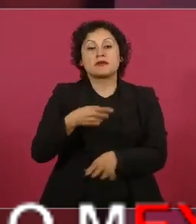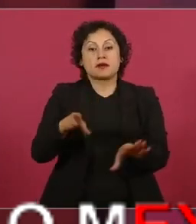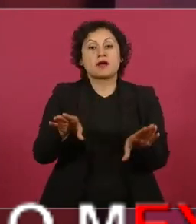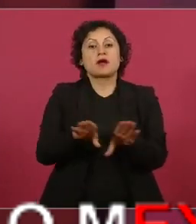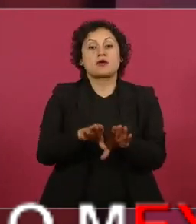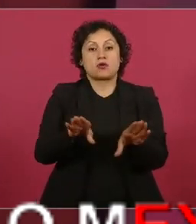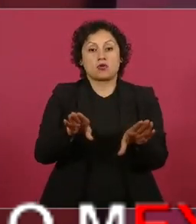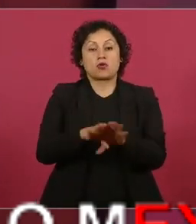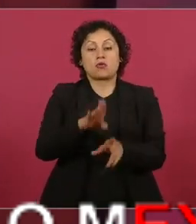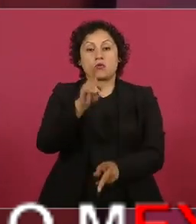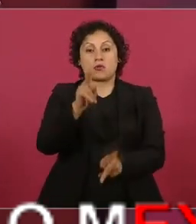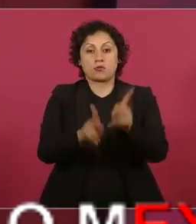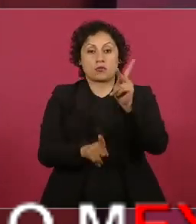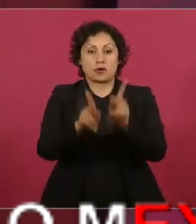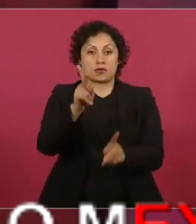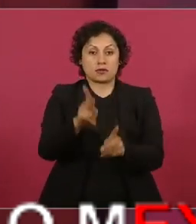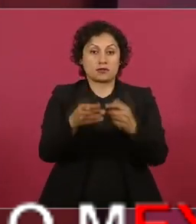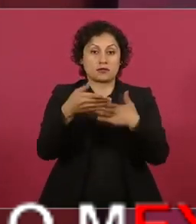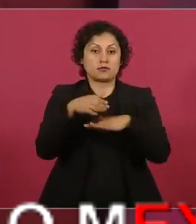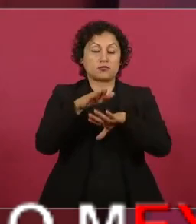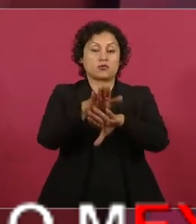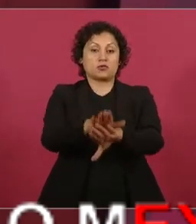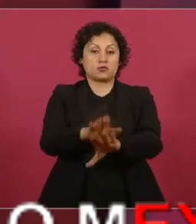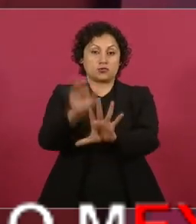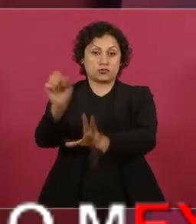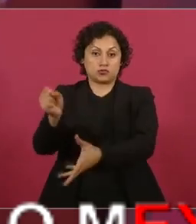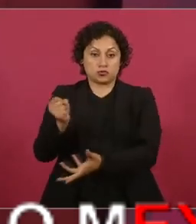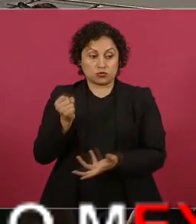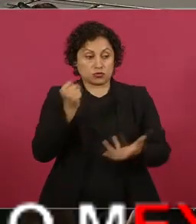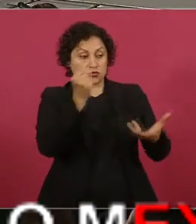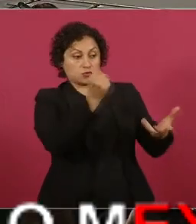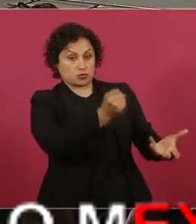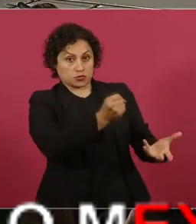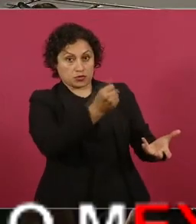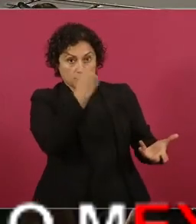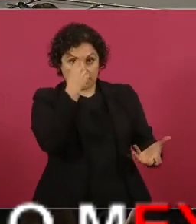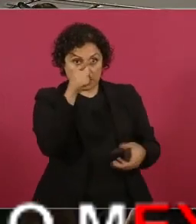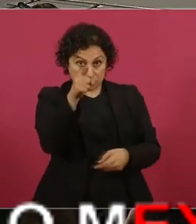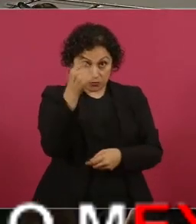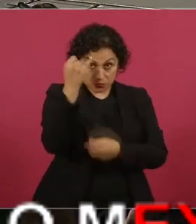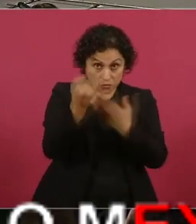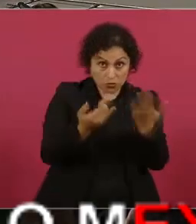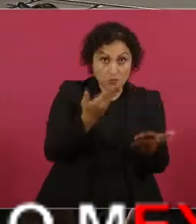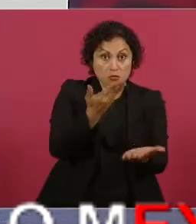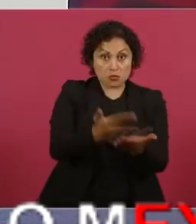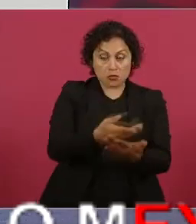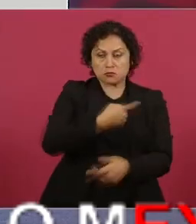los términos con la finalidad de concretar la propuesta en cuestión. Bueno,